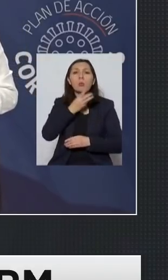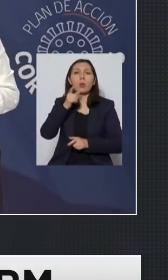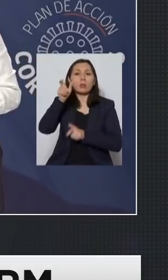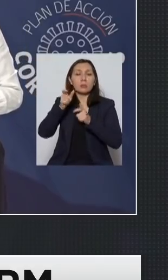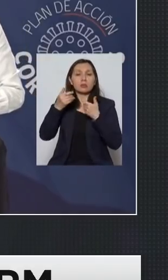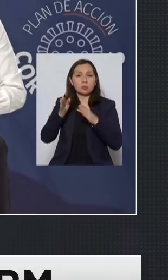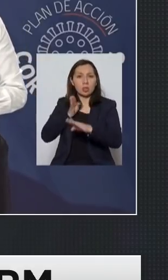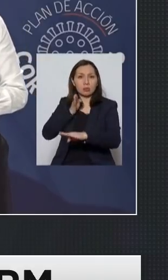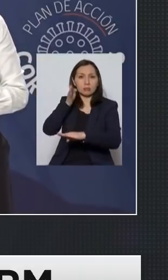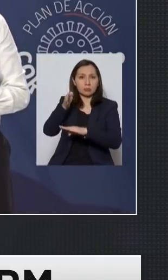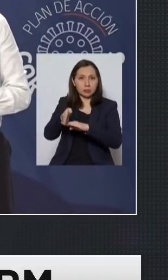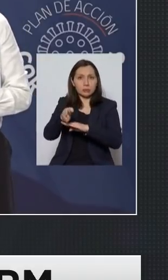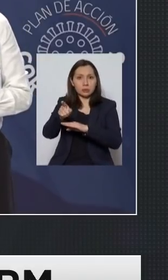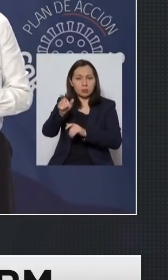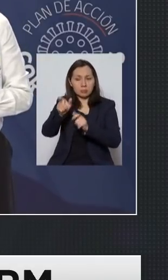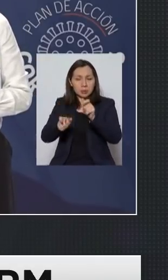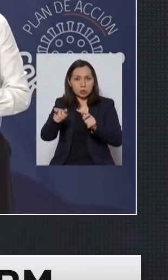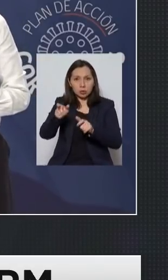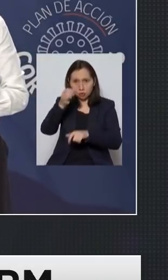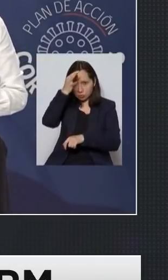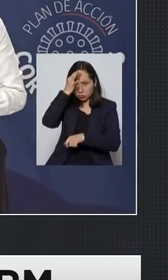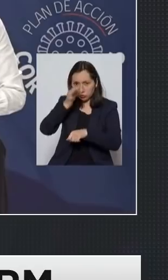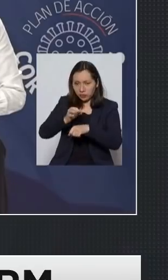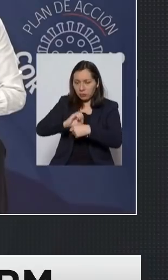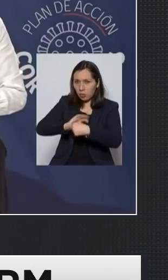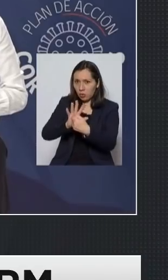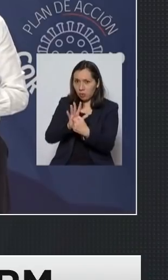recibiendo pacientes COVID principalmente